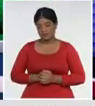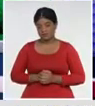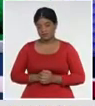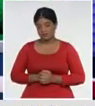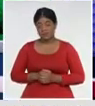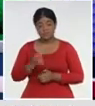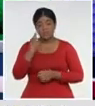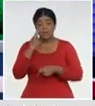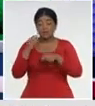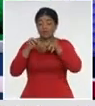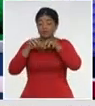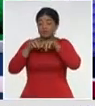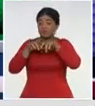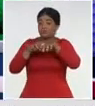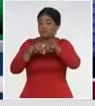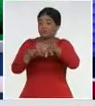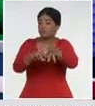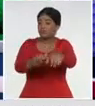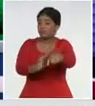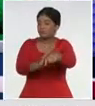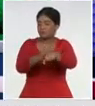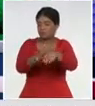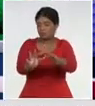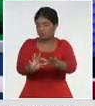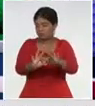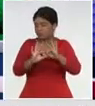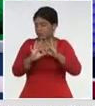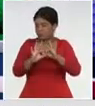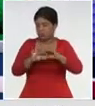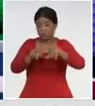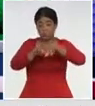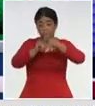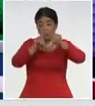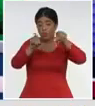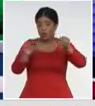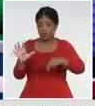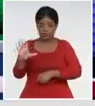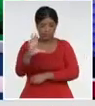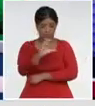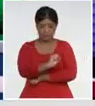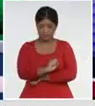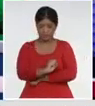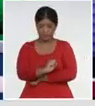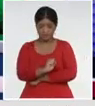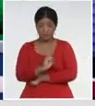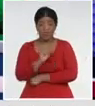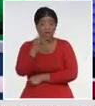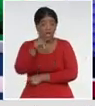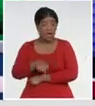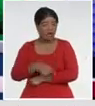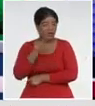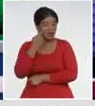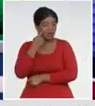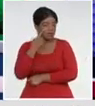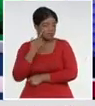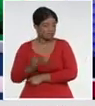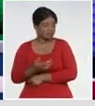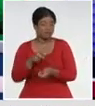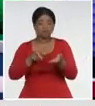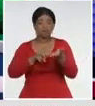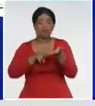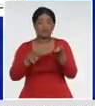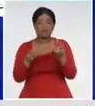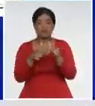muy elevada, prácticamente, en todos sus municipios, y ahora, vamos a ver, de las provincias, con mayor